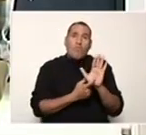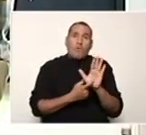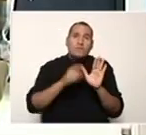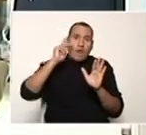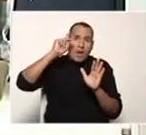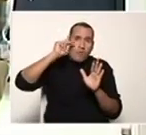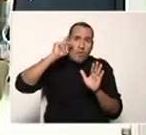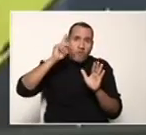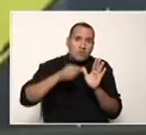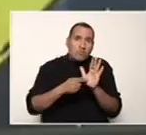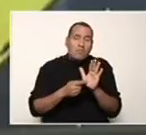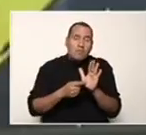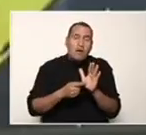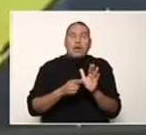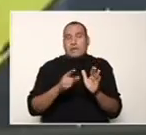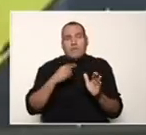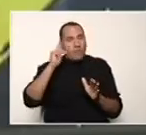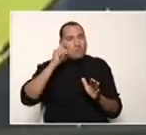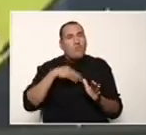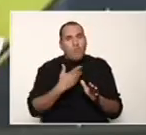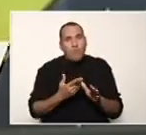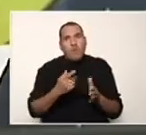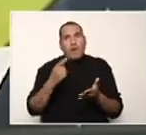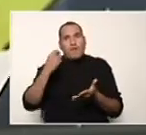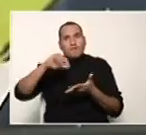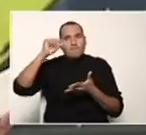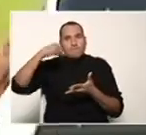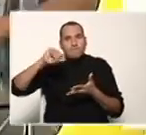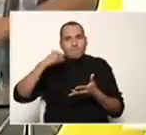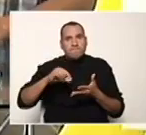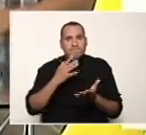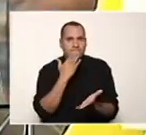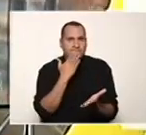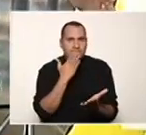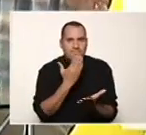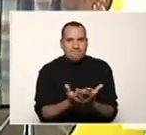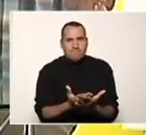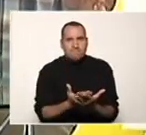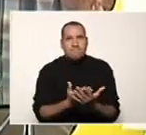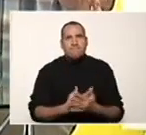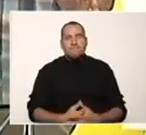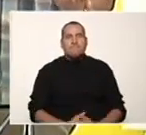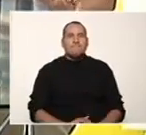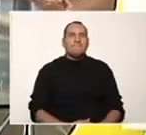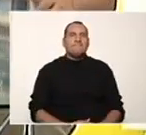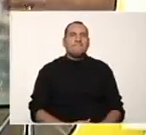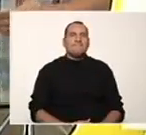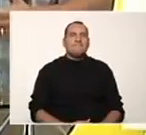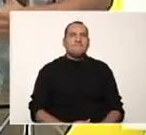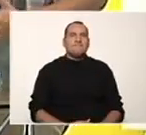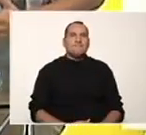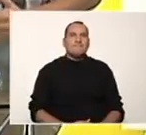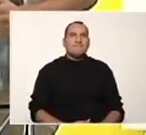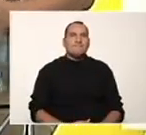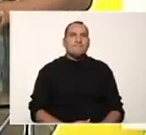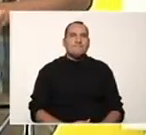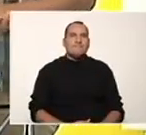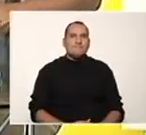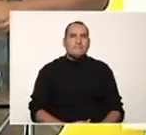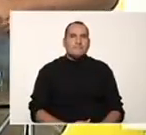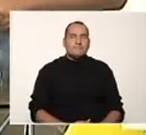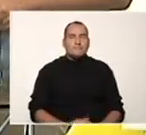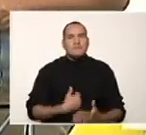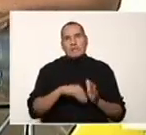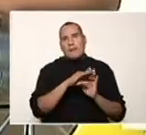corregida como se realiza con el resto de los estudiantes. Muchísimas gracias, Gleidy. Hay una frase que hemos repetido mucho